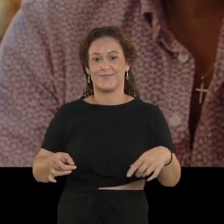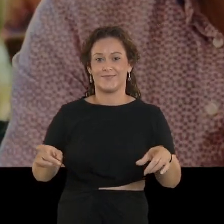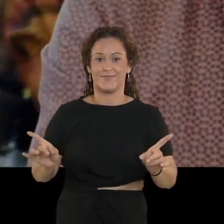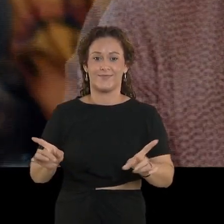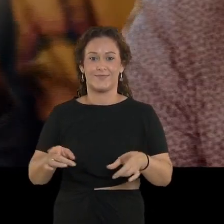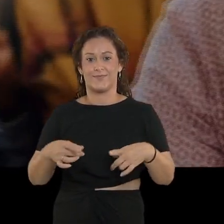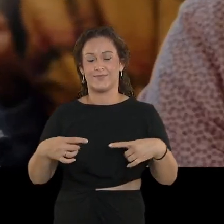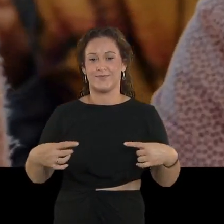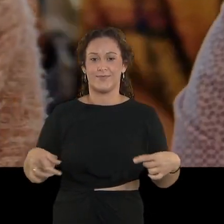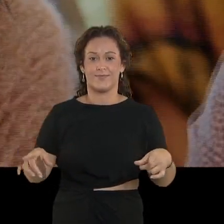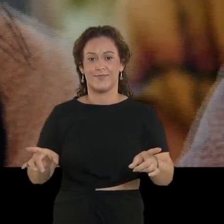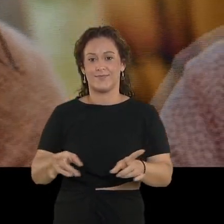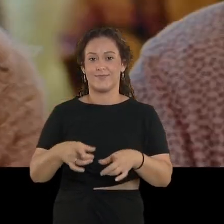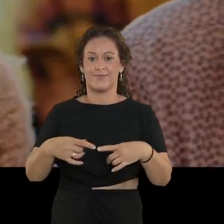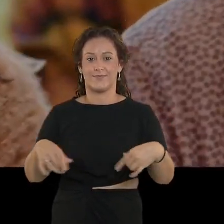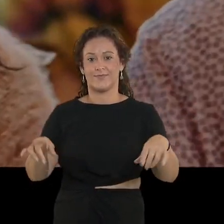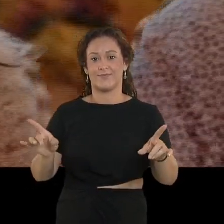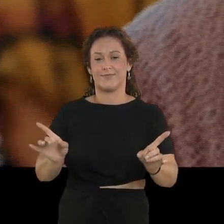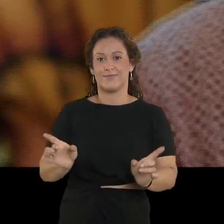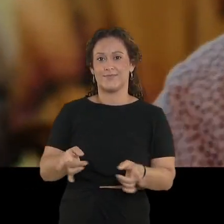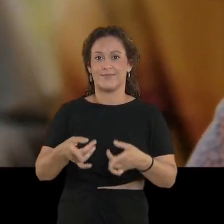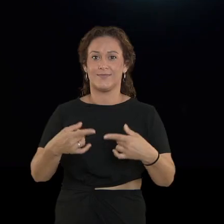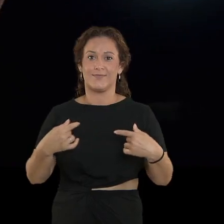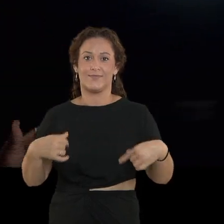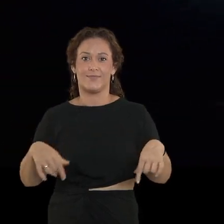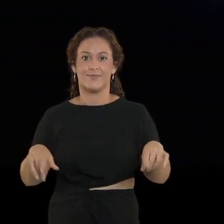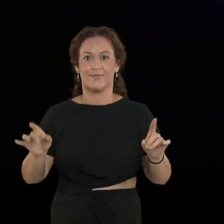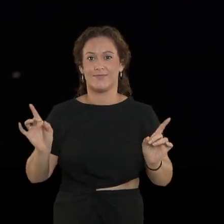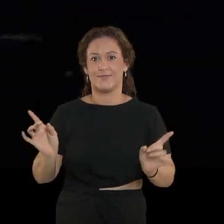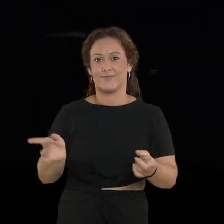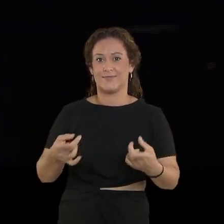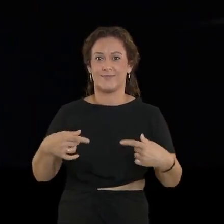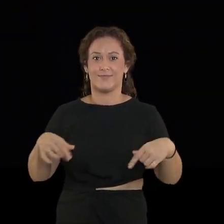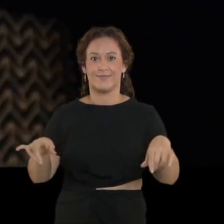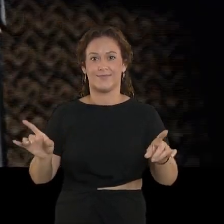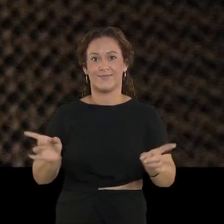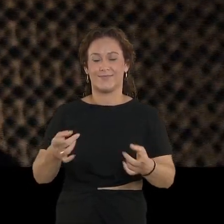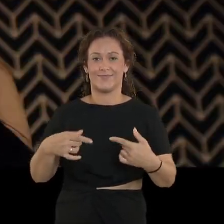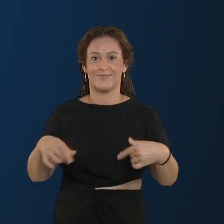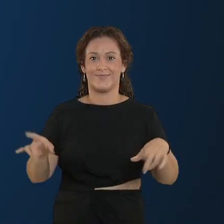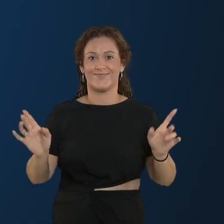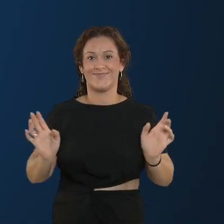casa una y mil veces más si tuviera que volver a empezar!